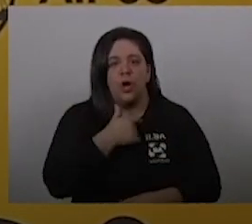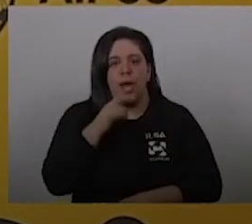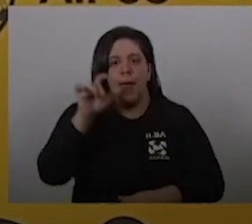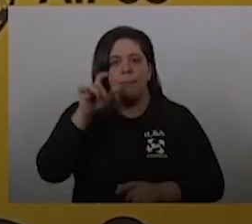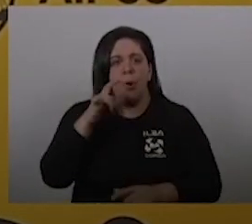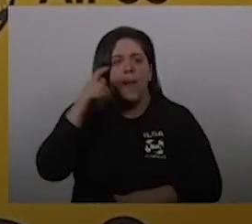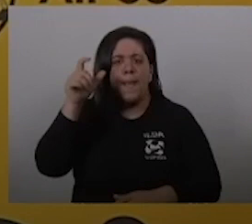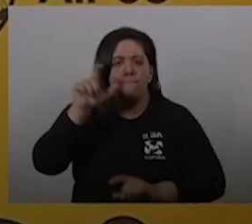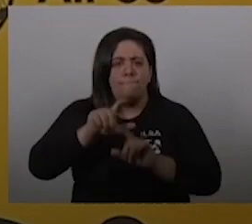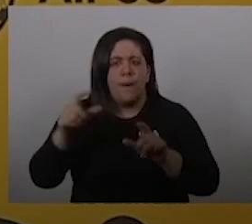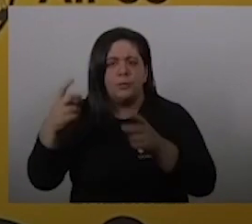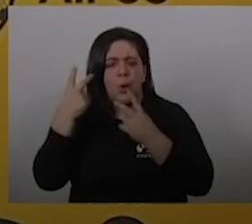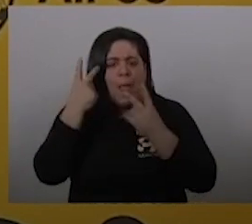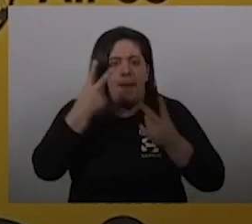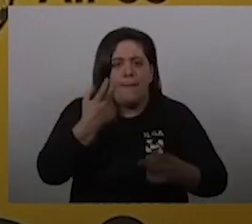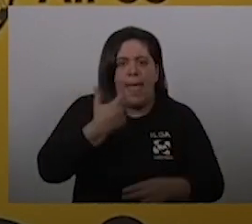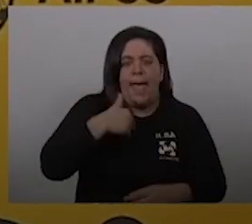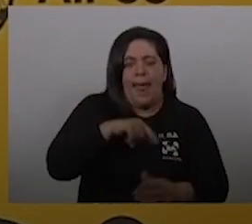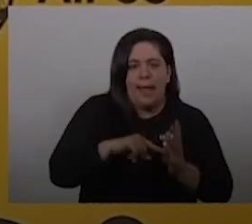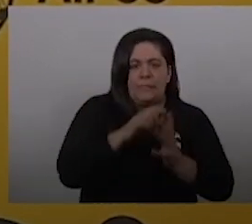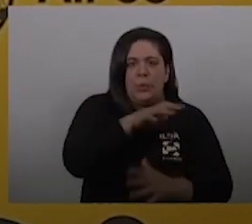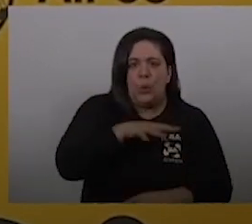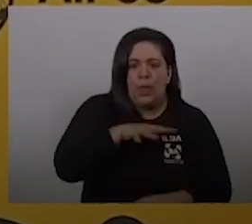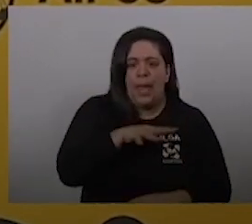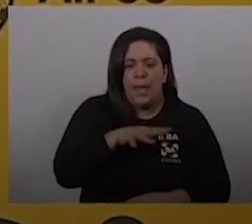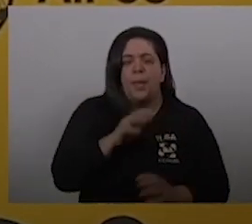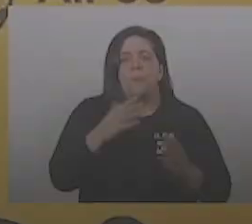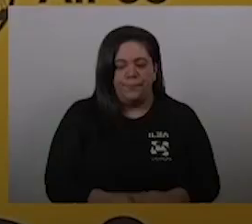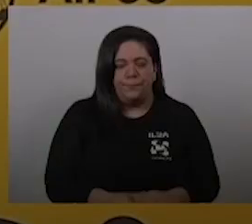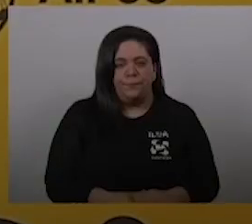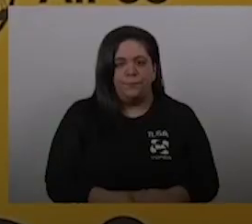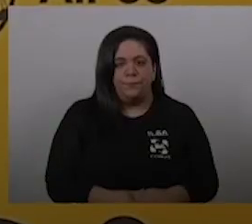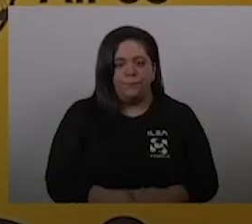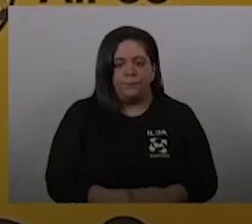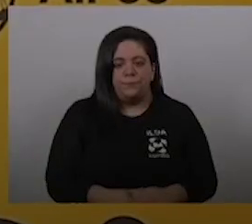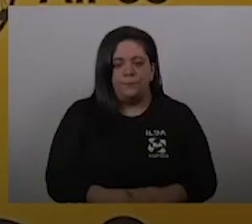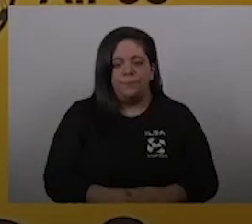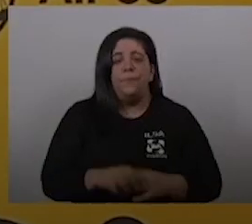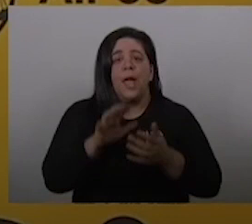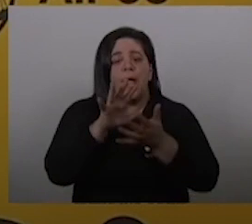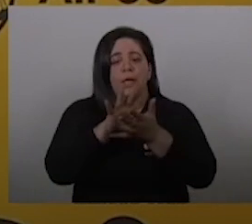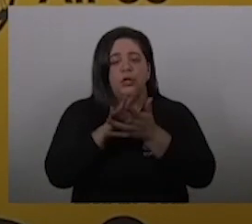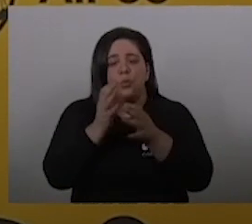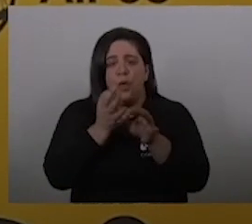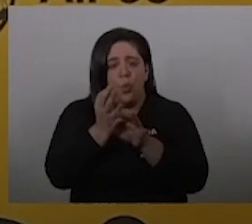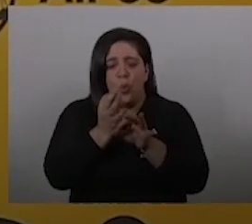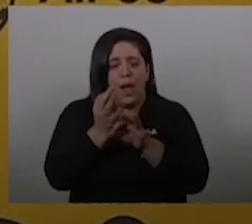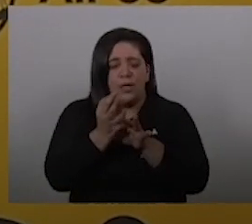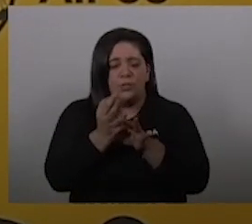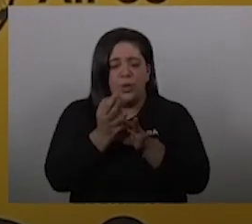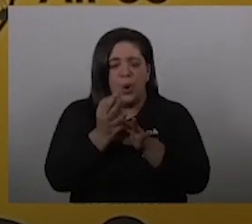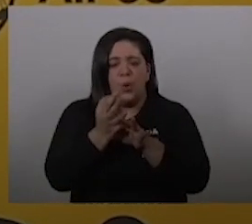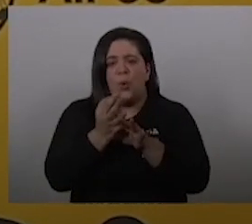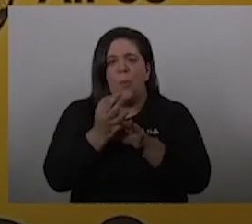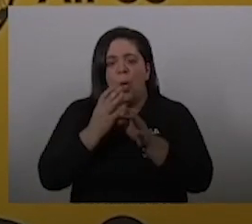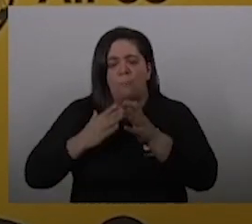que nos visitaban año tras año vuelvan a disfrutar de Buenos Aires. En cuanto a la educación, que siempre lo dijimos es nuestra máxima